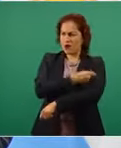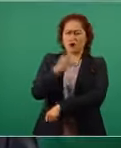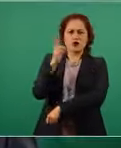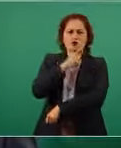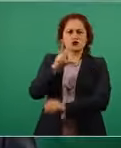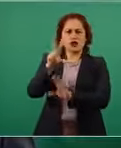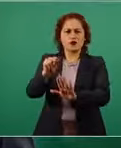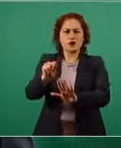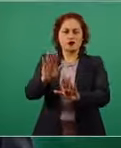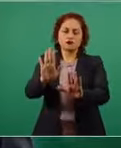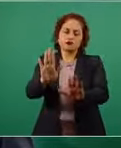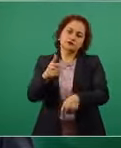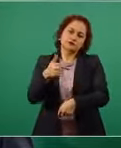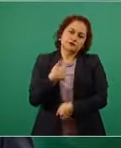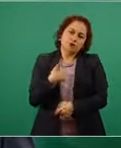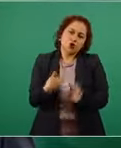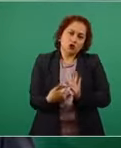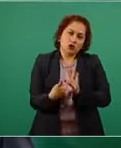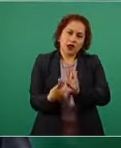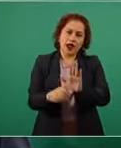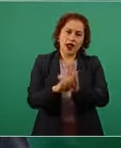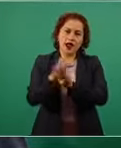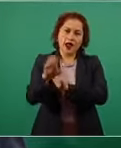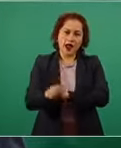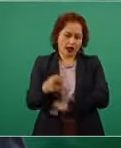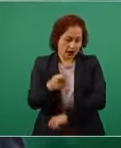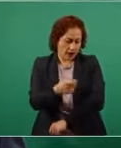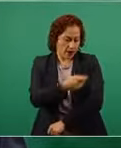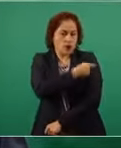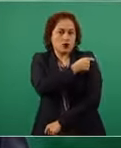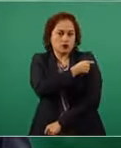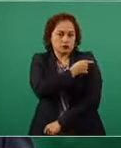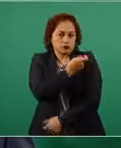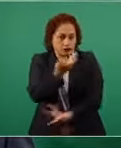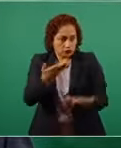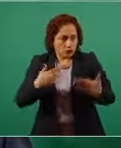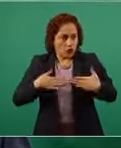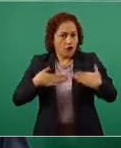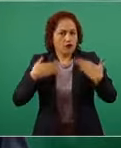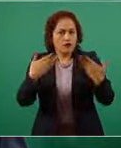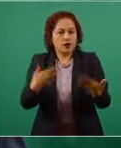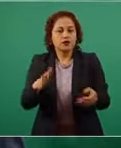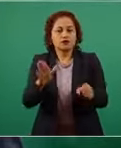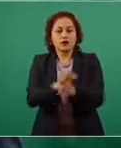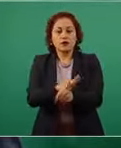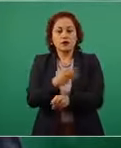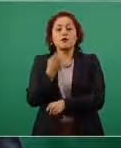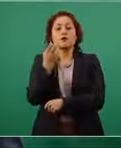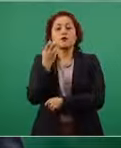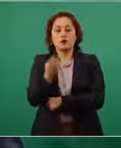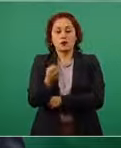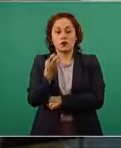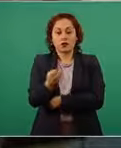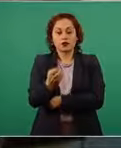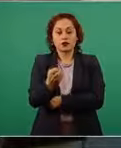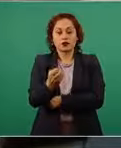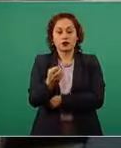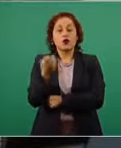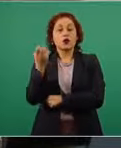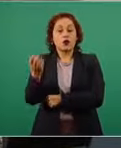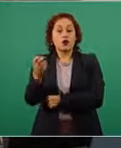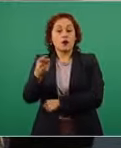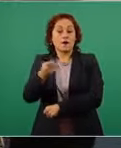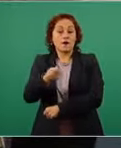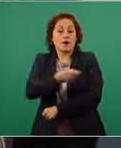convocar a la confianza ciudadana por el mismo motivo se dio la vacuna Cristina por el